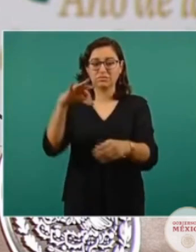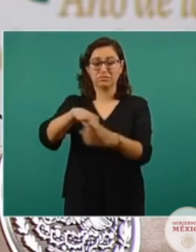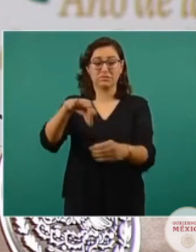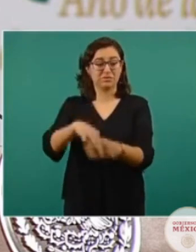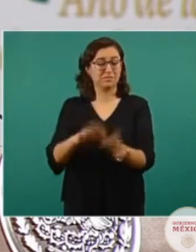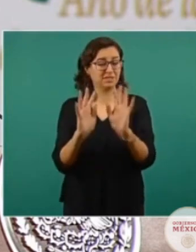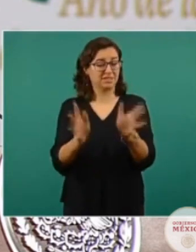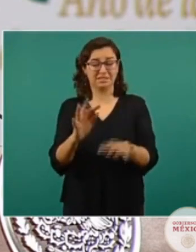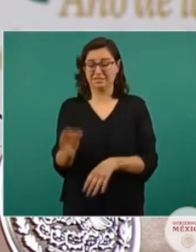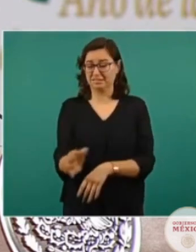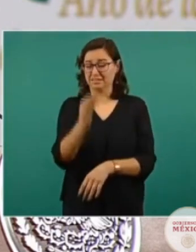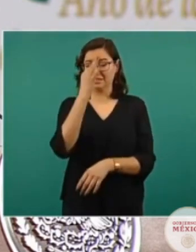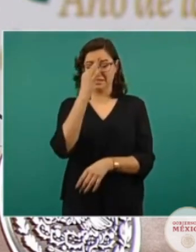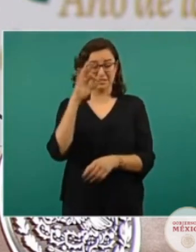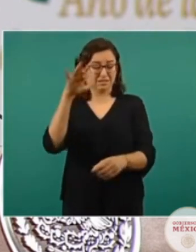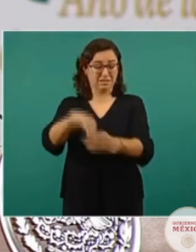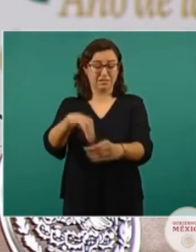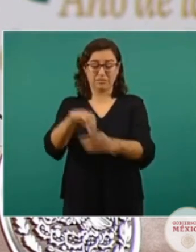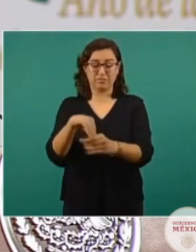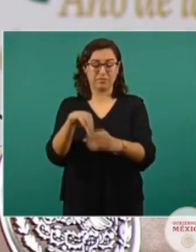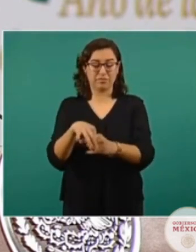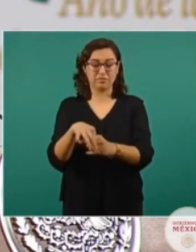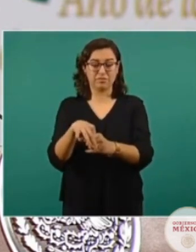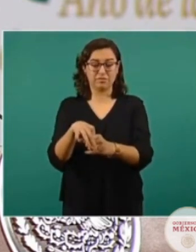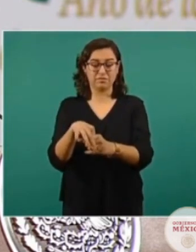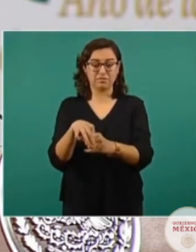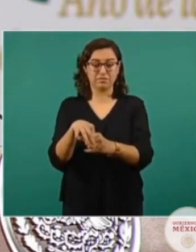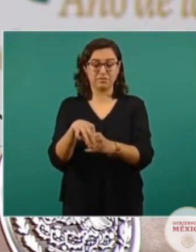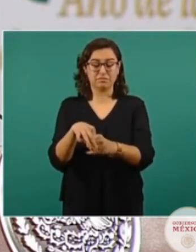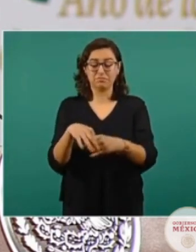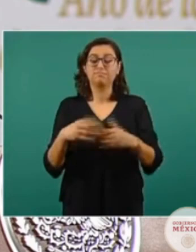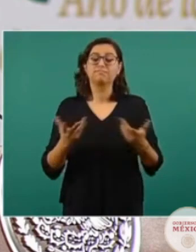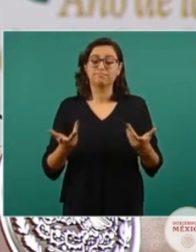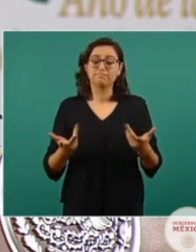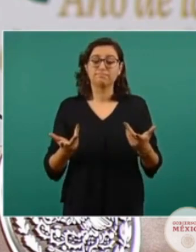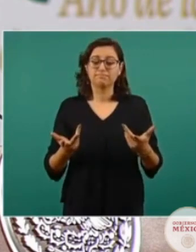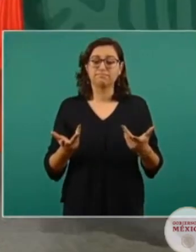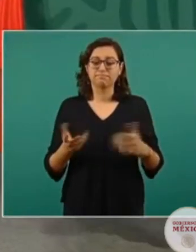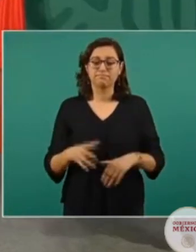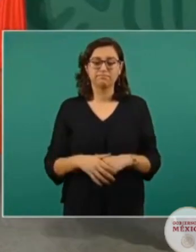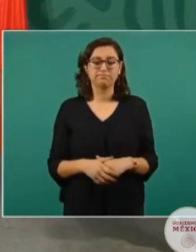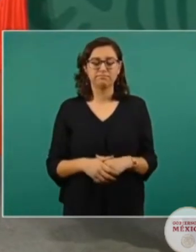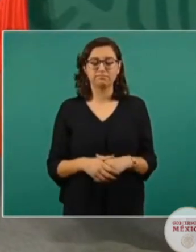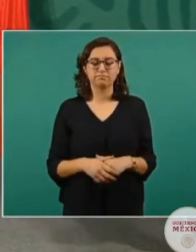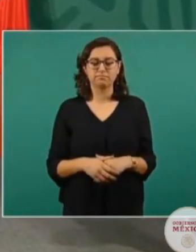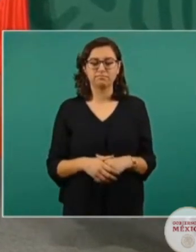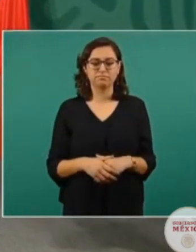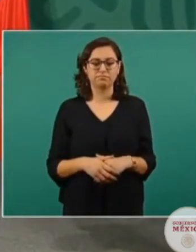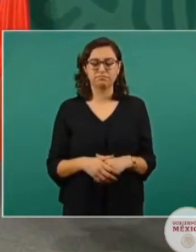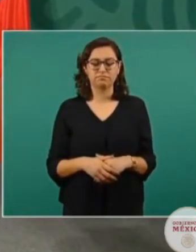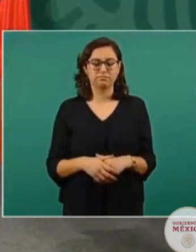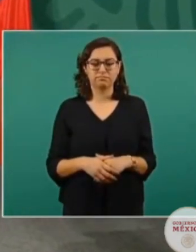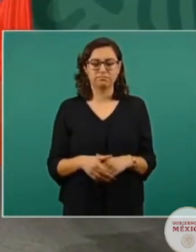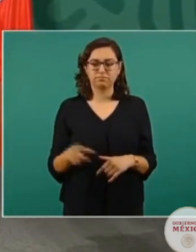vísperas de las elecciones y sí, es